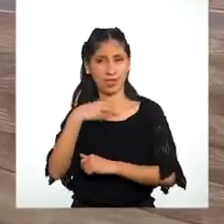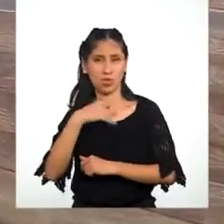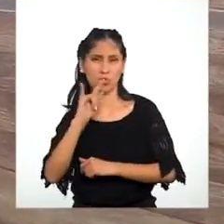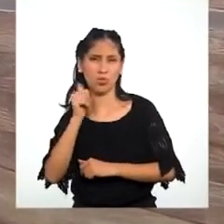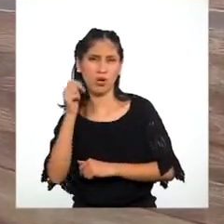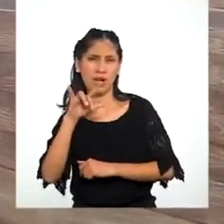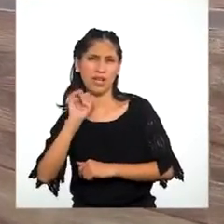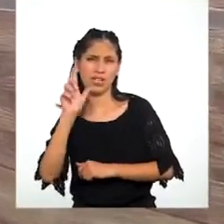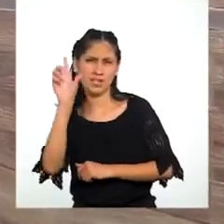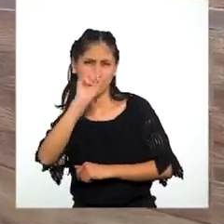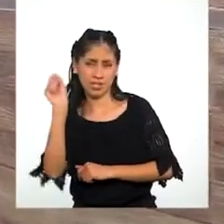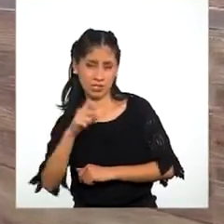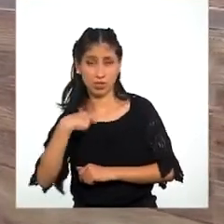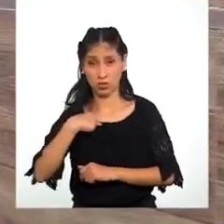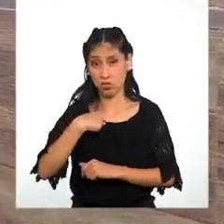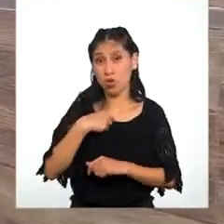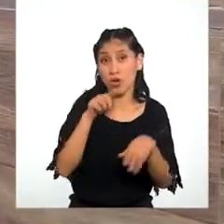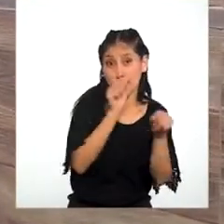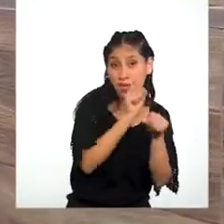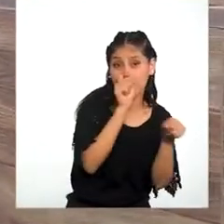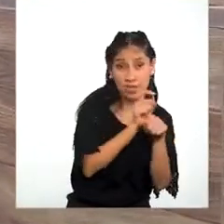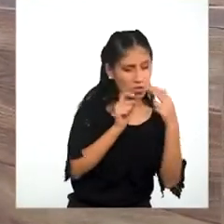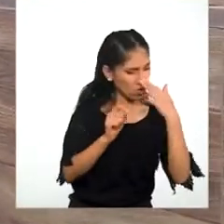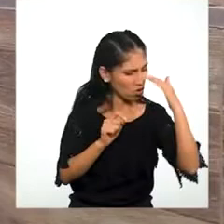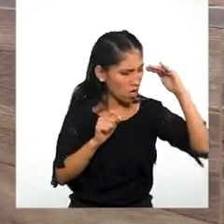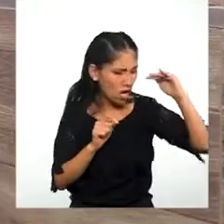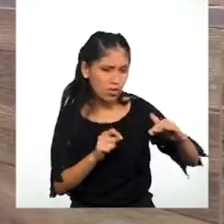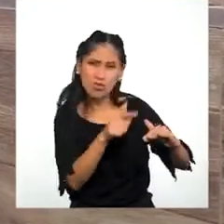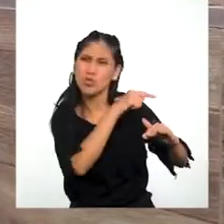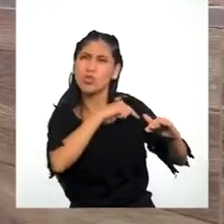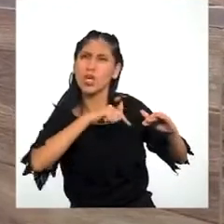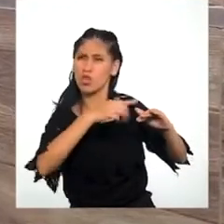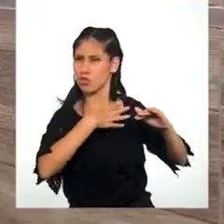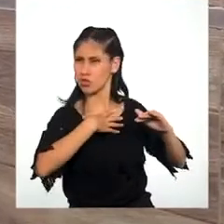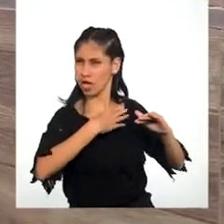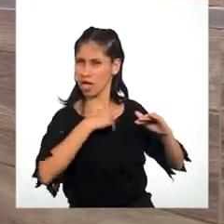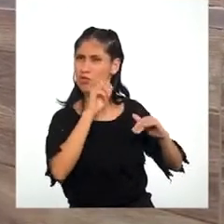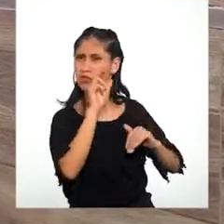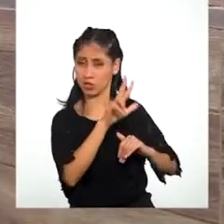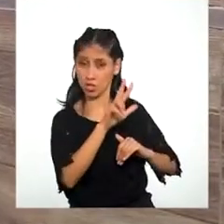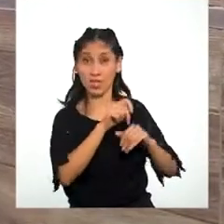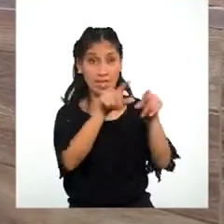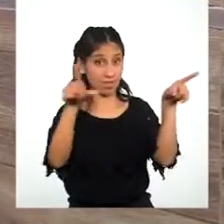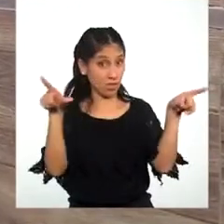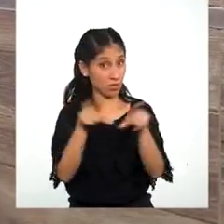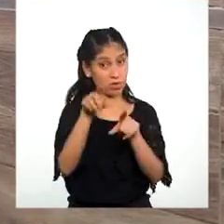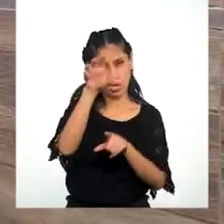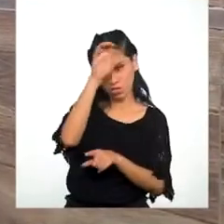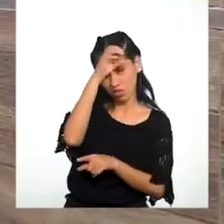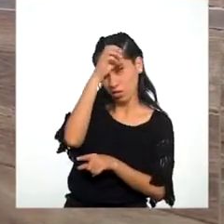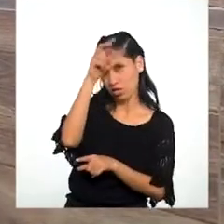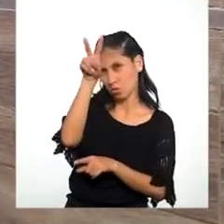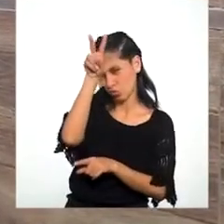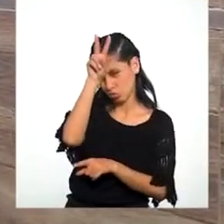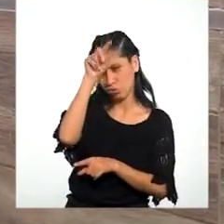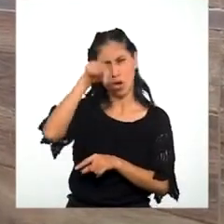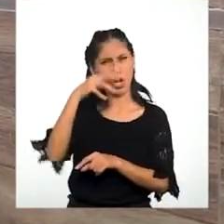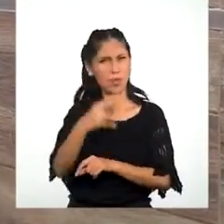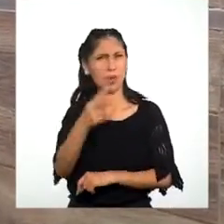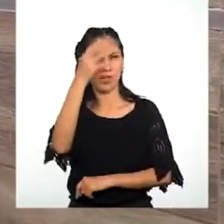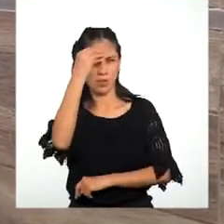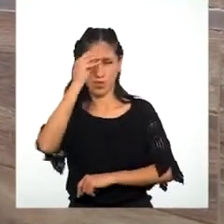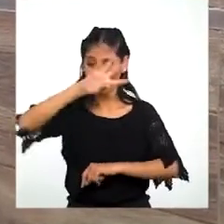De tres años De la región Cusco Y en esta oportunidad Juntos Vamos a aprender A lavarnos